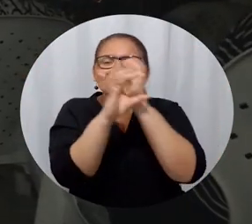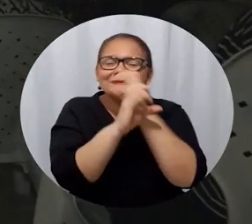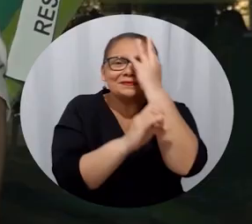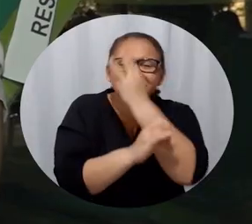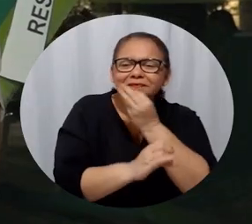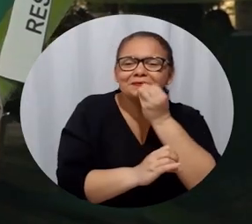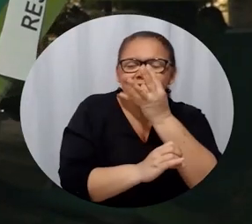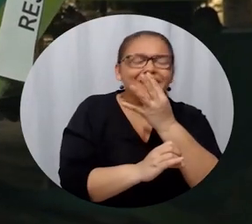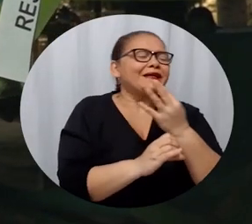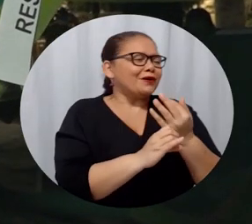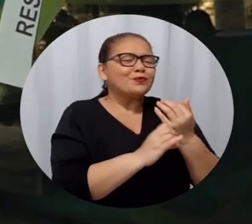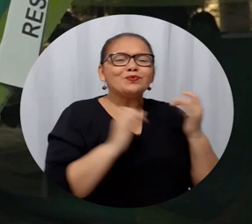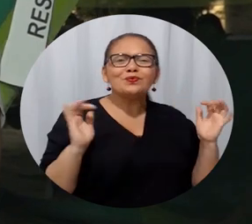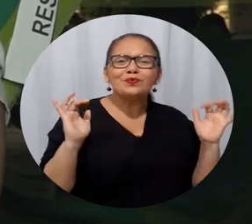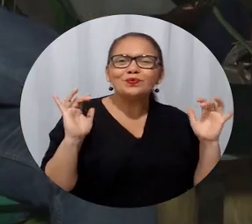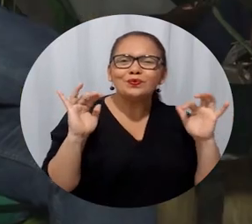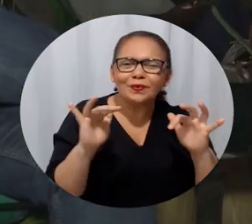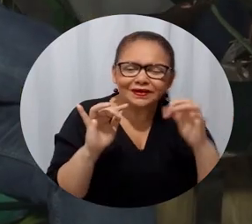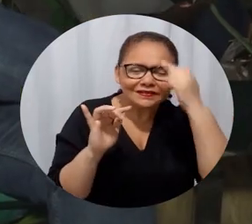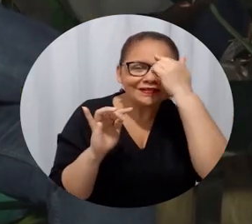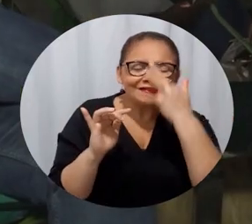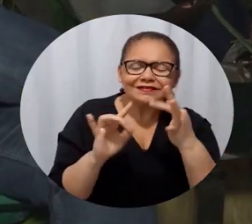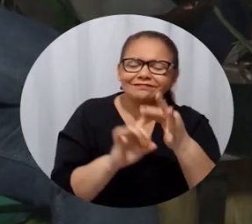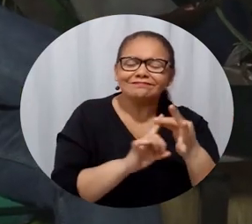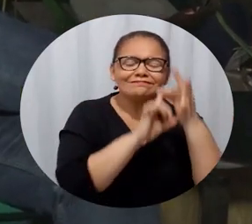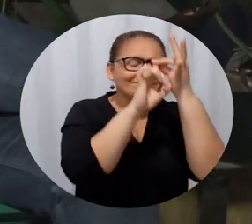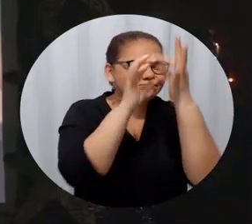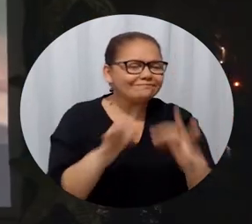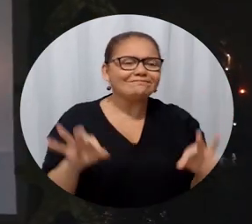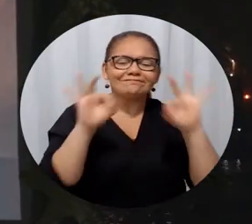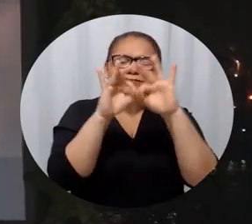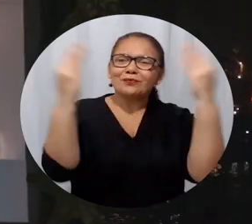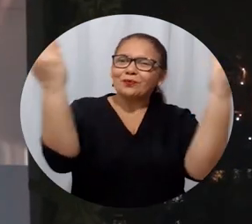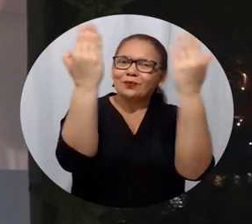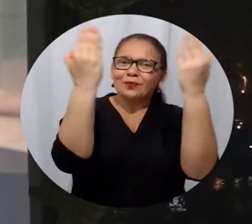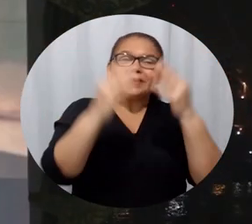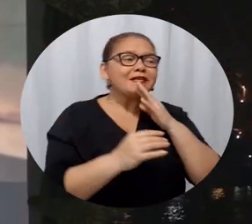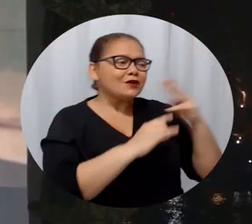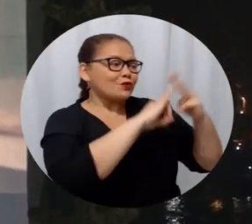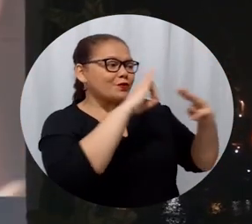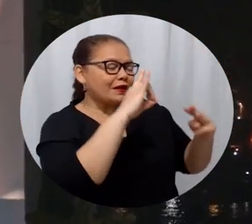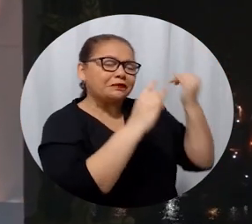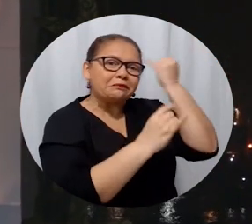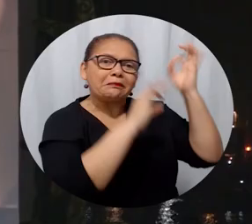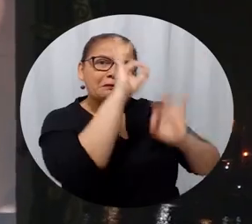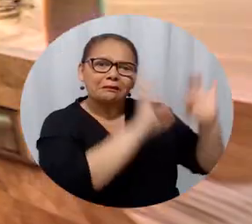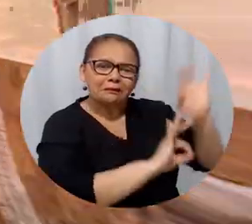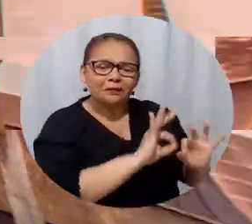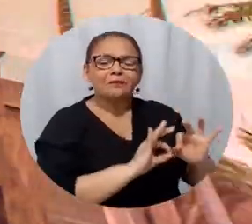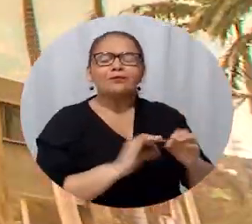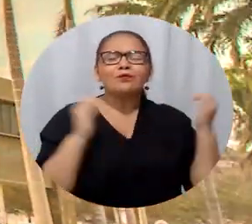por la Universidad del Magdalena, en la que al menos 200 personas disfrutaron de grandes producciones del séptimo arte.